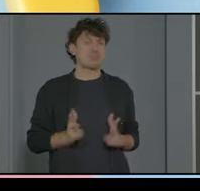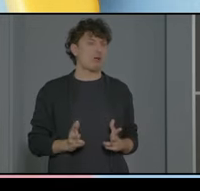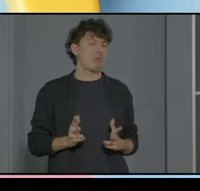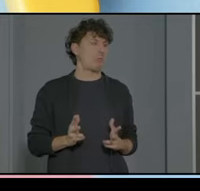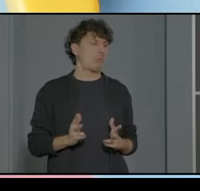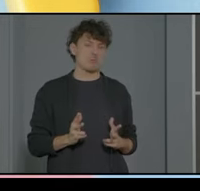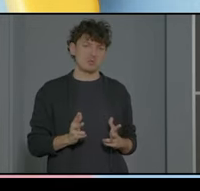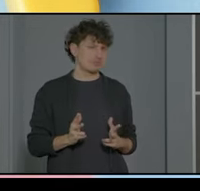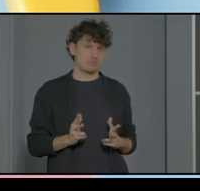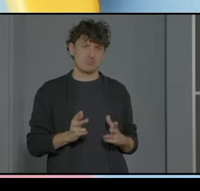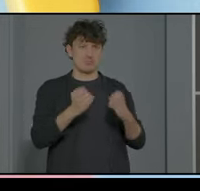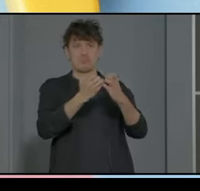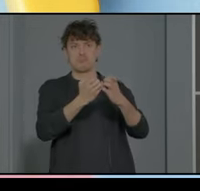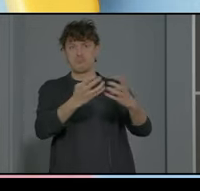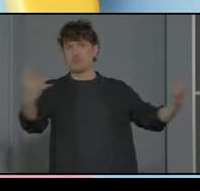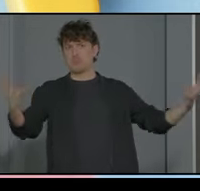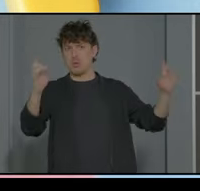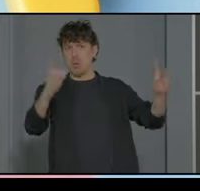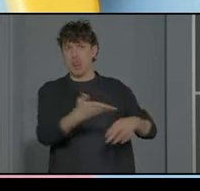eso nos trata la inclusión y no deberíamos